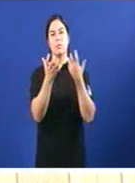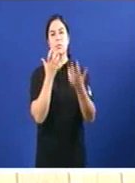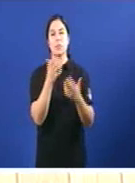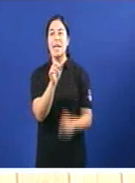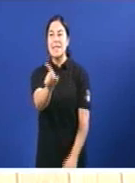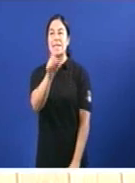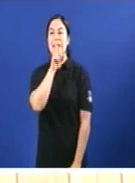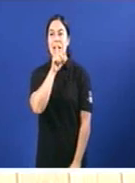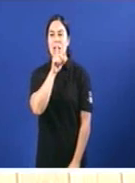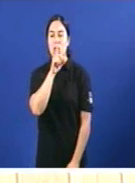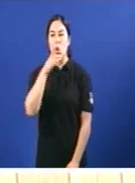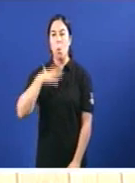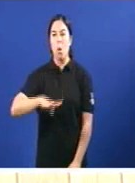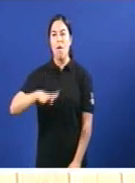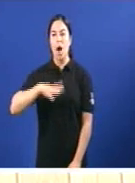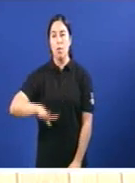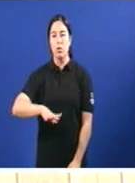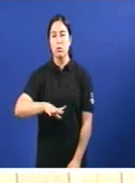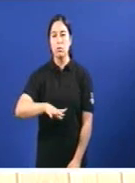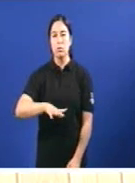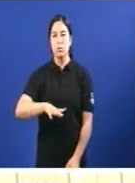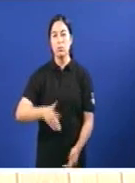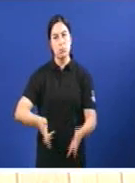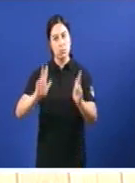Silencio, por favor, deixen falar a señora Díaz